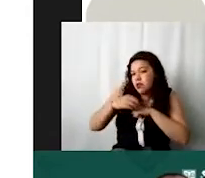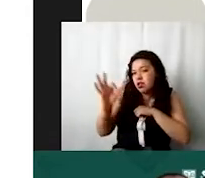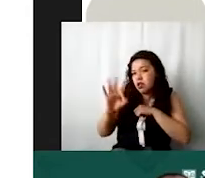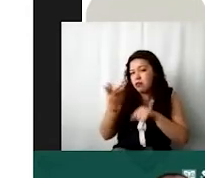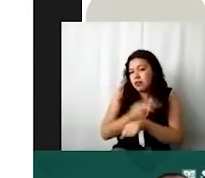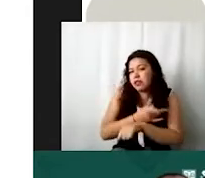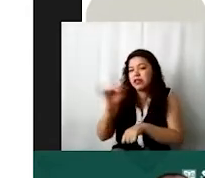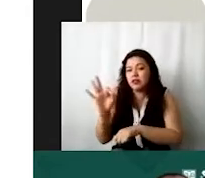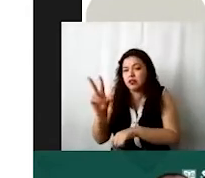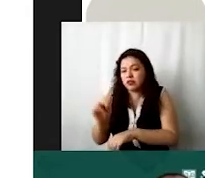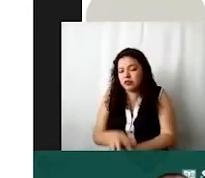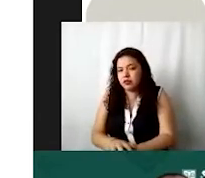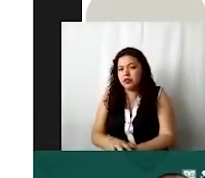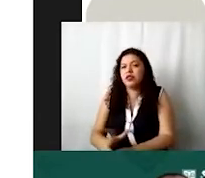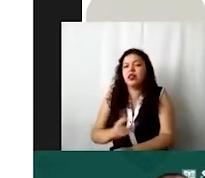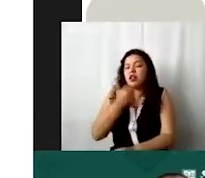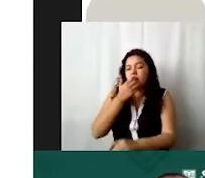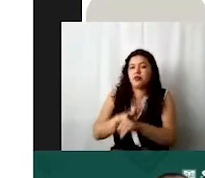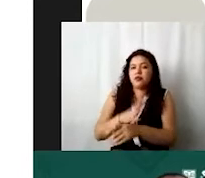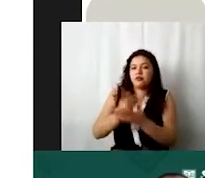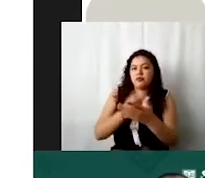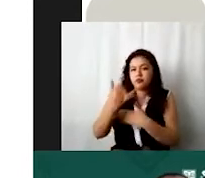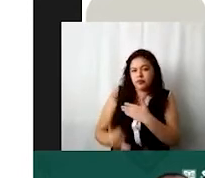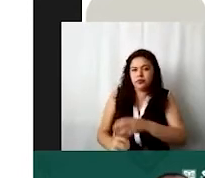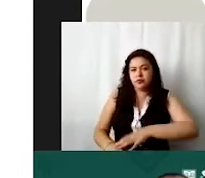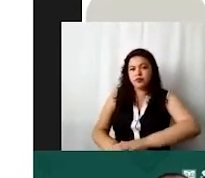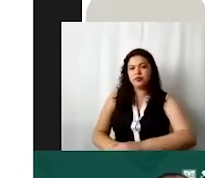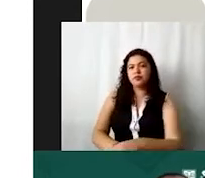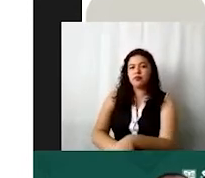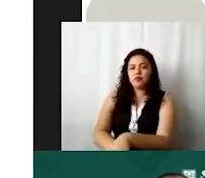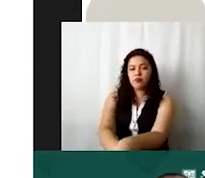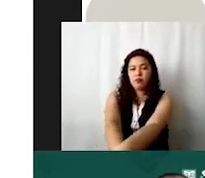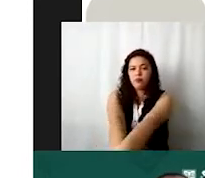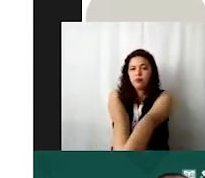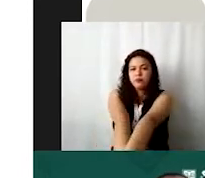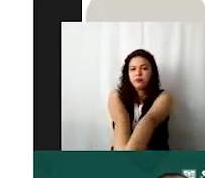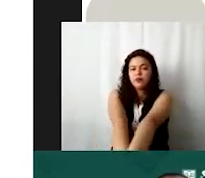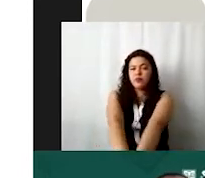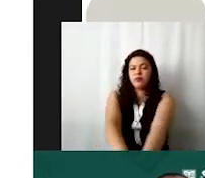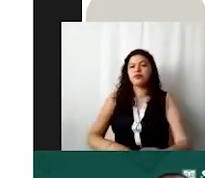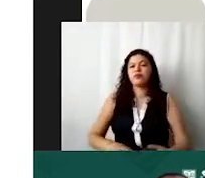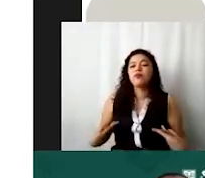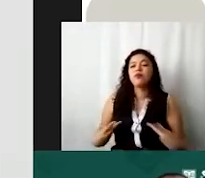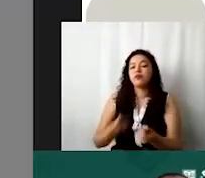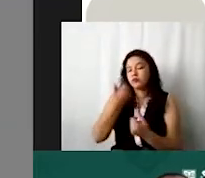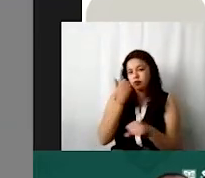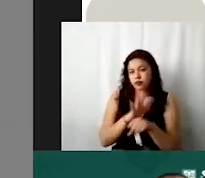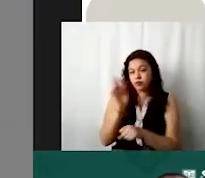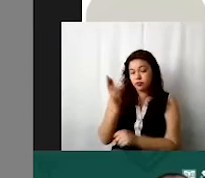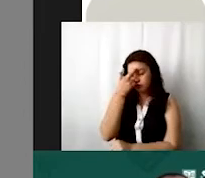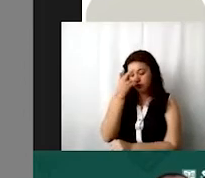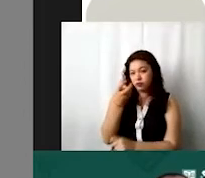vamos a los proyectos administrativos en gastos de administración recuerden que es